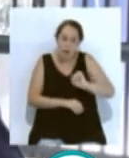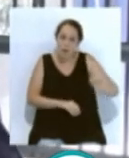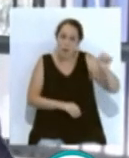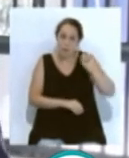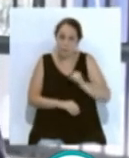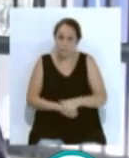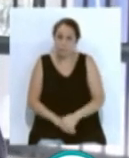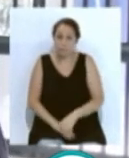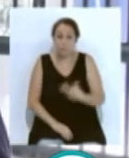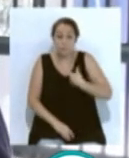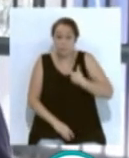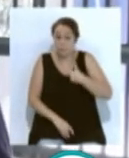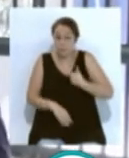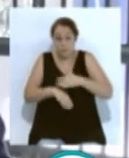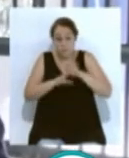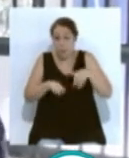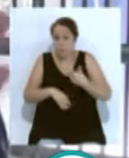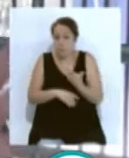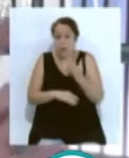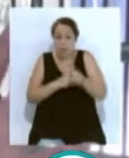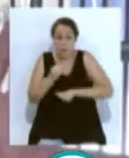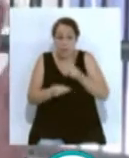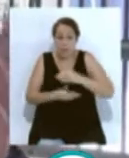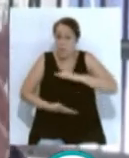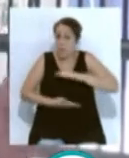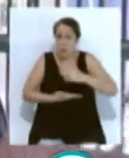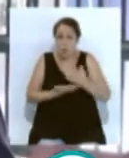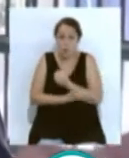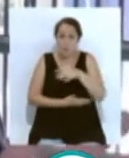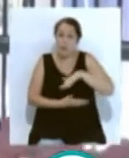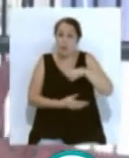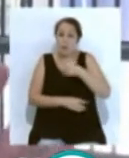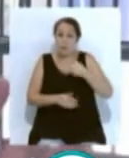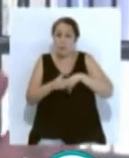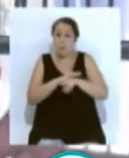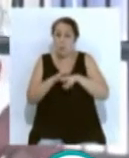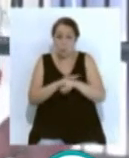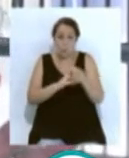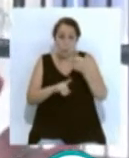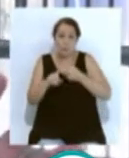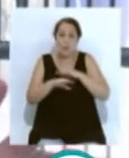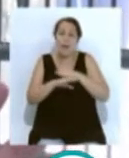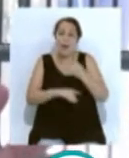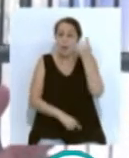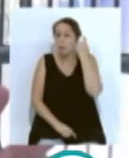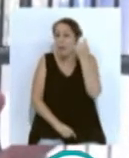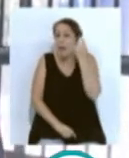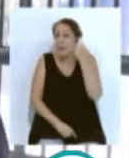en definitiva es poner en juego toda la capacidad que tenemos de espacios y de recursos para intentar que el alumnado